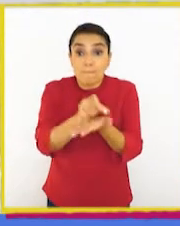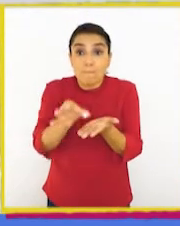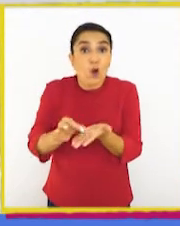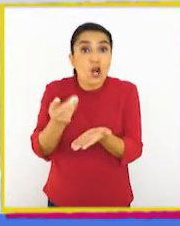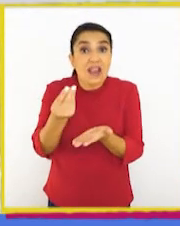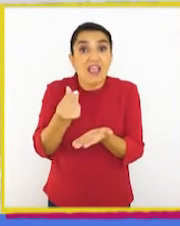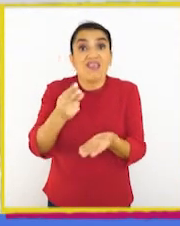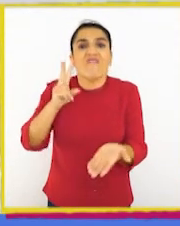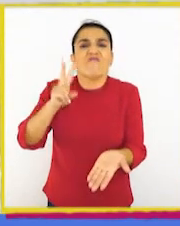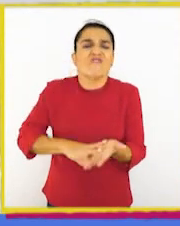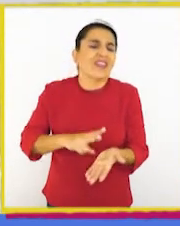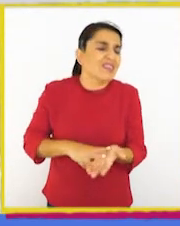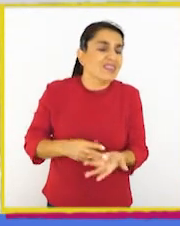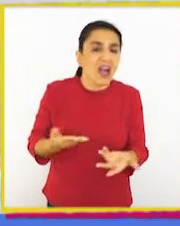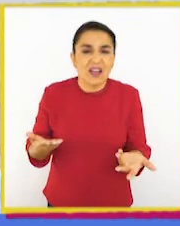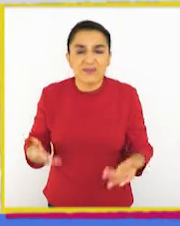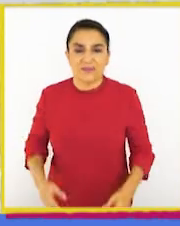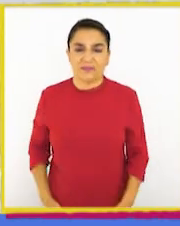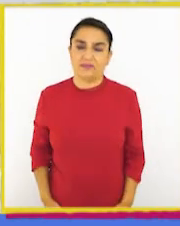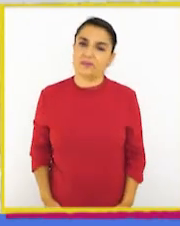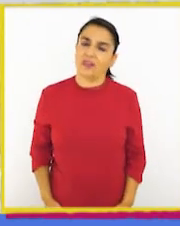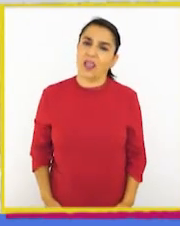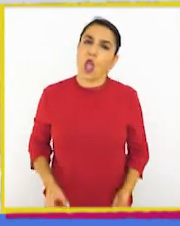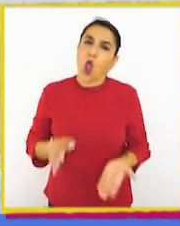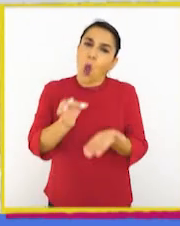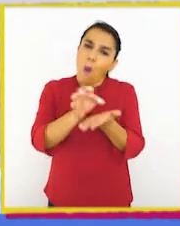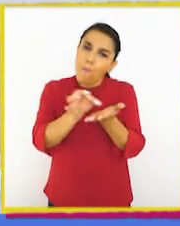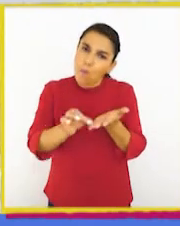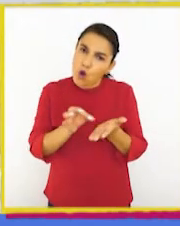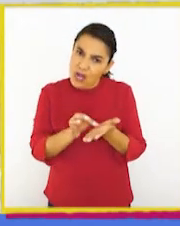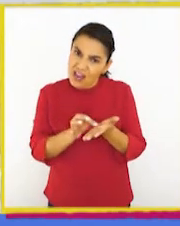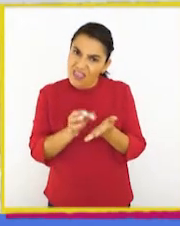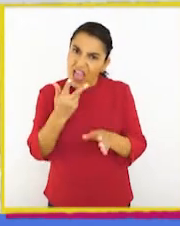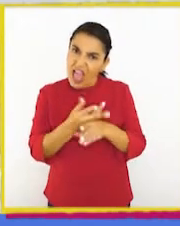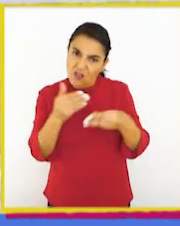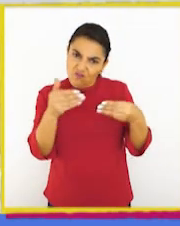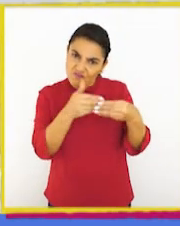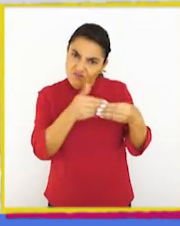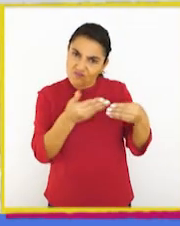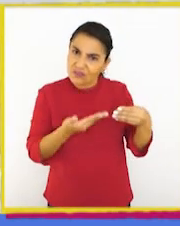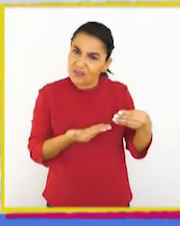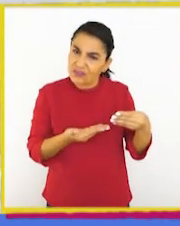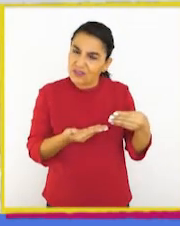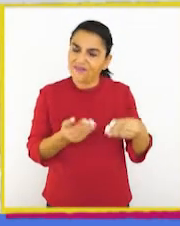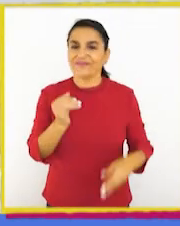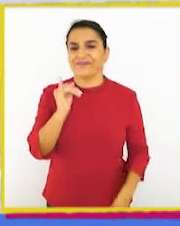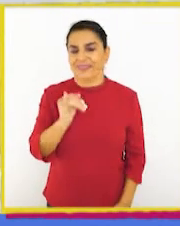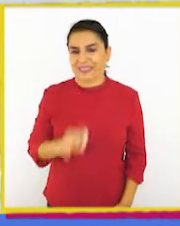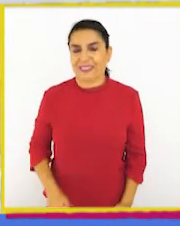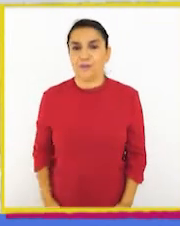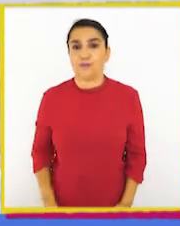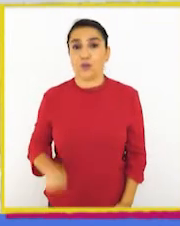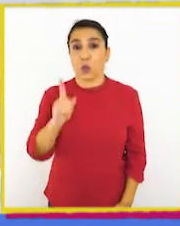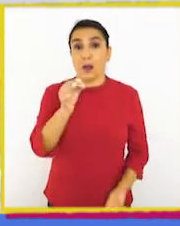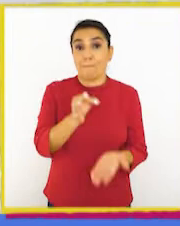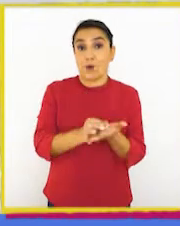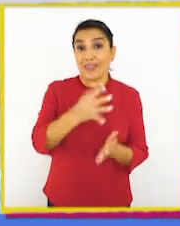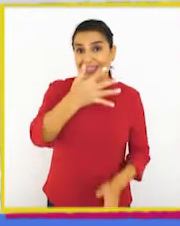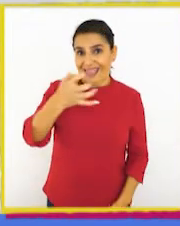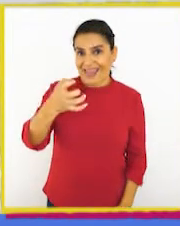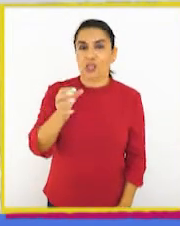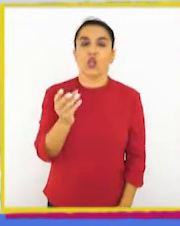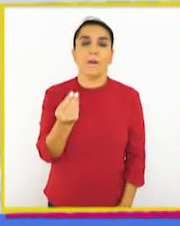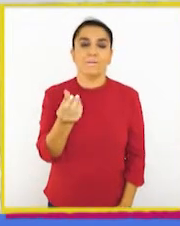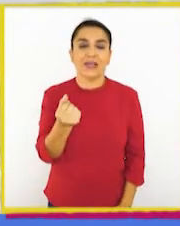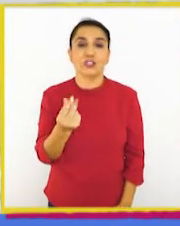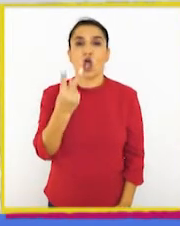monedas, ¿verdad? ¿Y qué monedas tiene el dueño en la billetera? Sí, tiene una moneda de